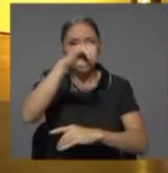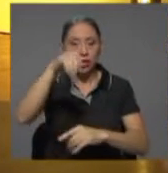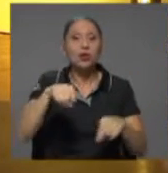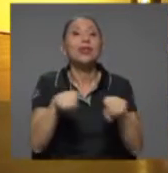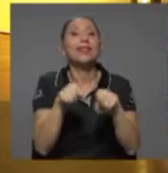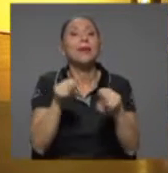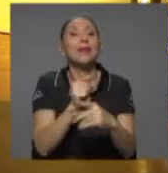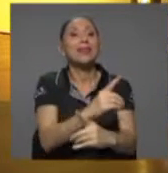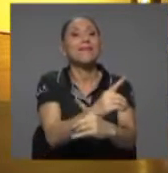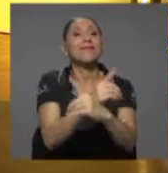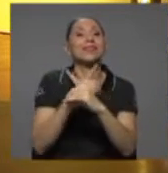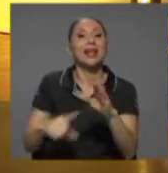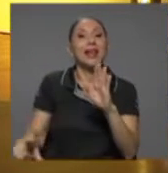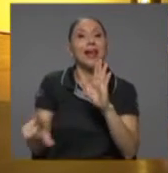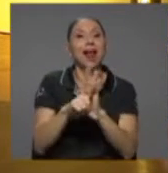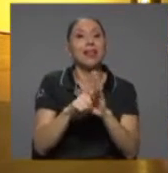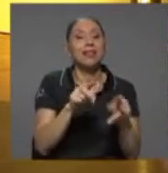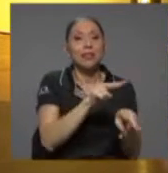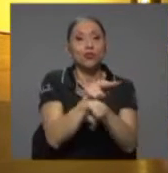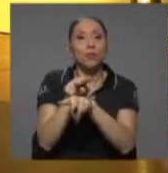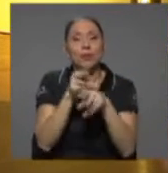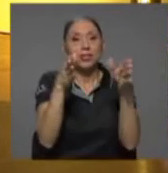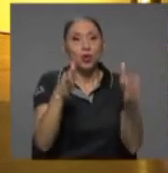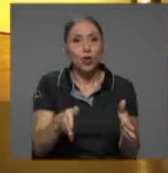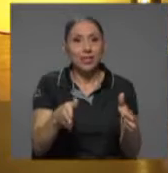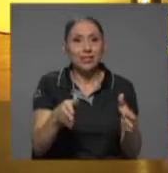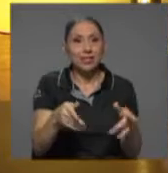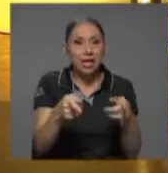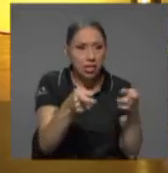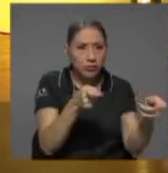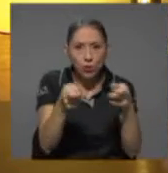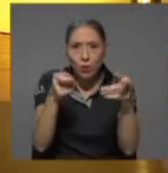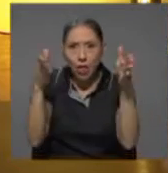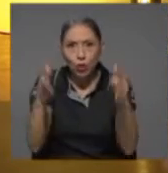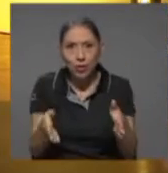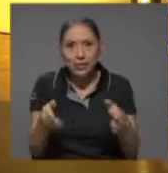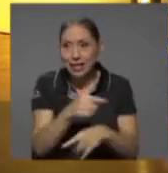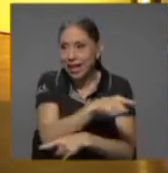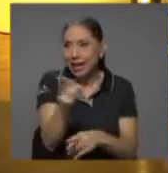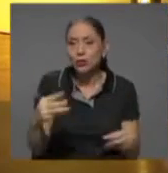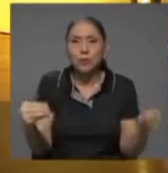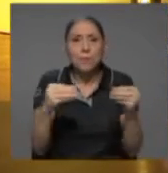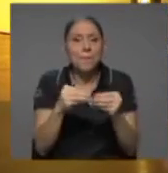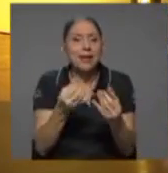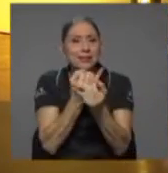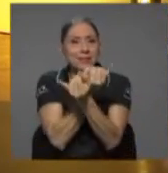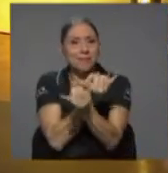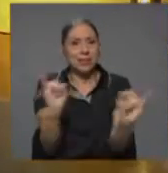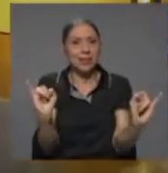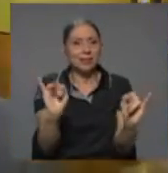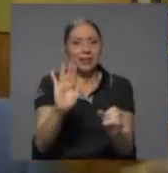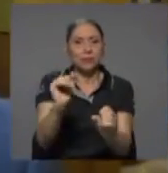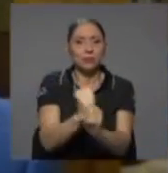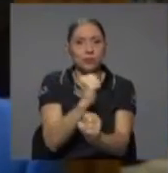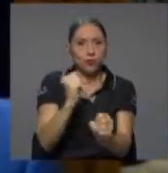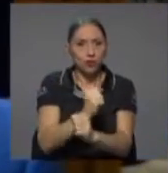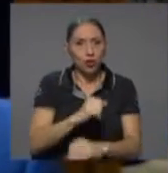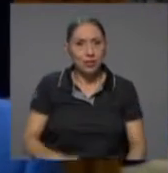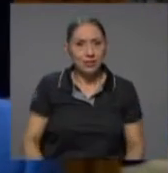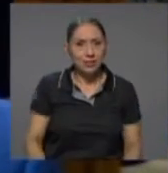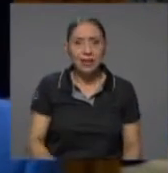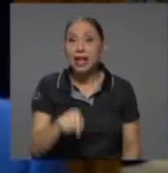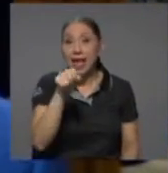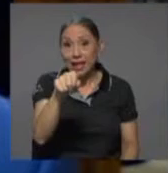y reguladores para darles independencia, más independencia en el ejercicio de sus funciones. Esta es otra